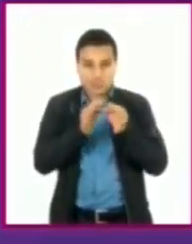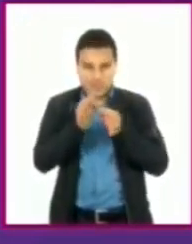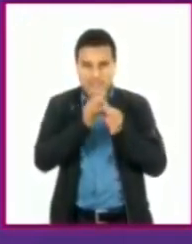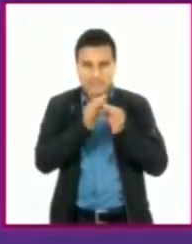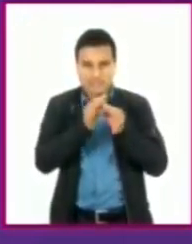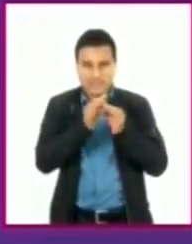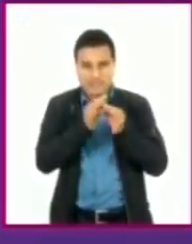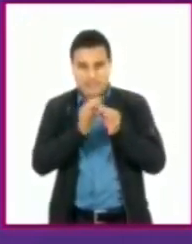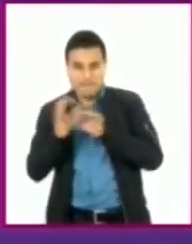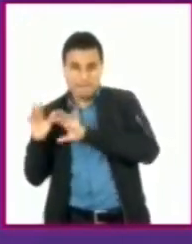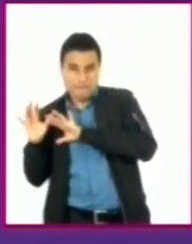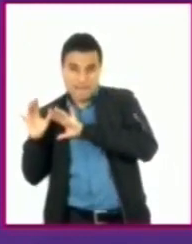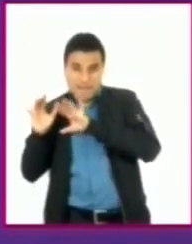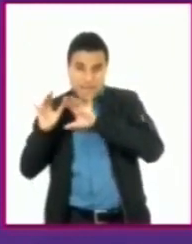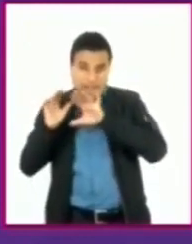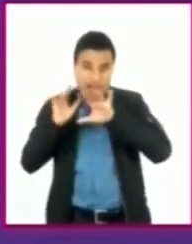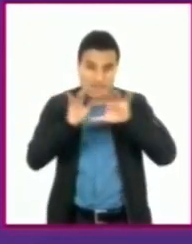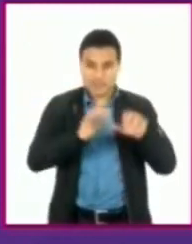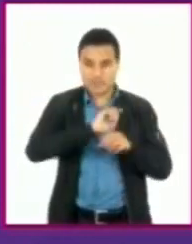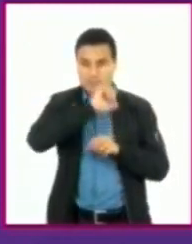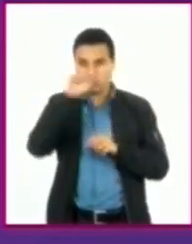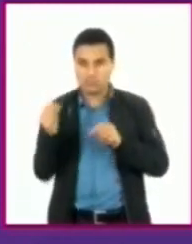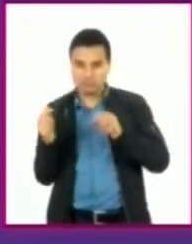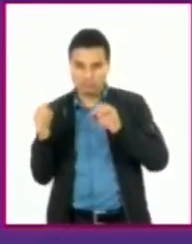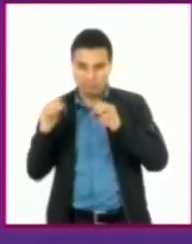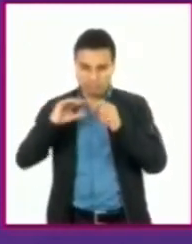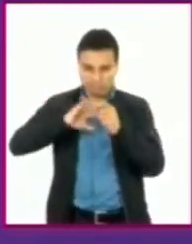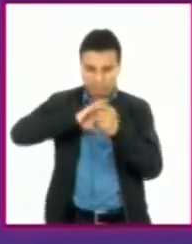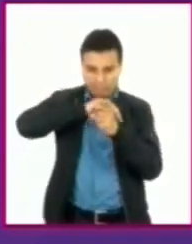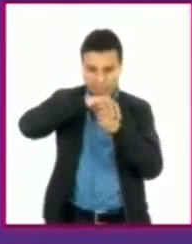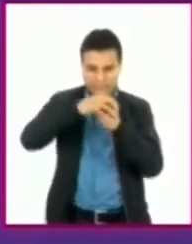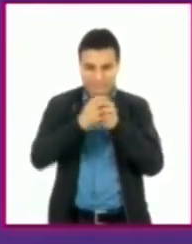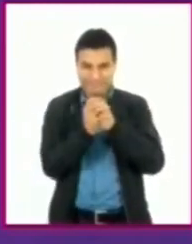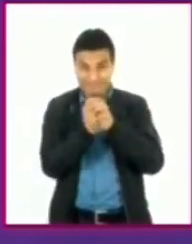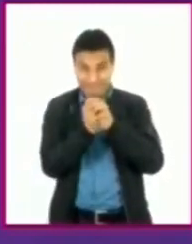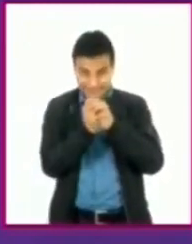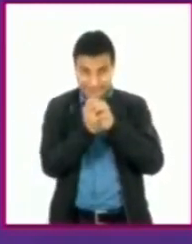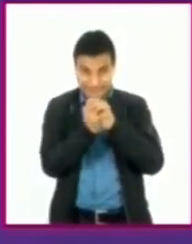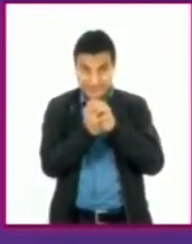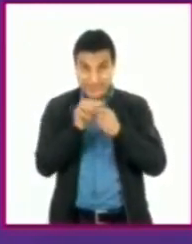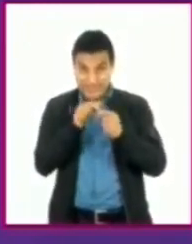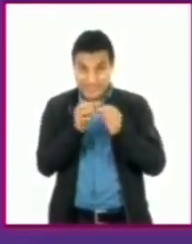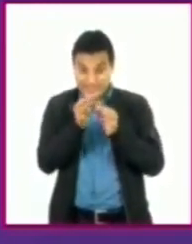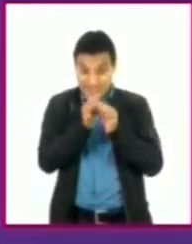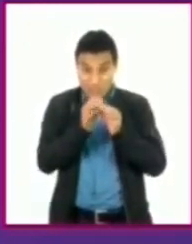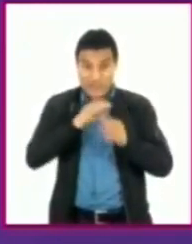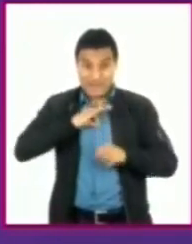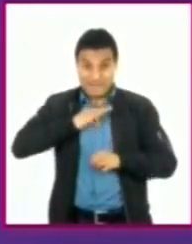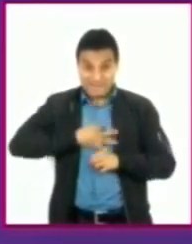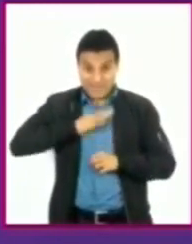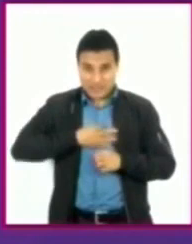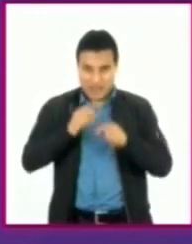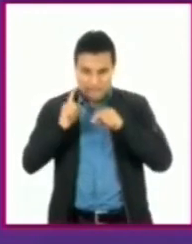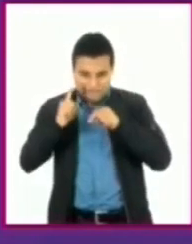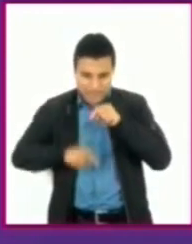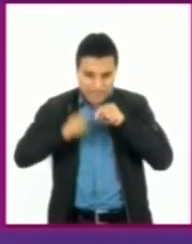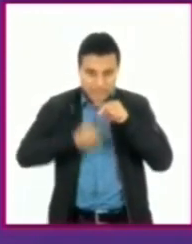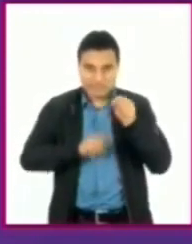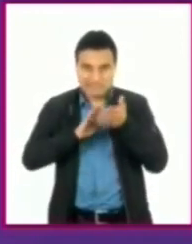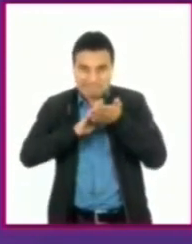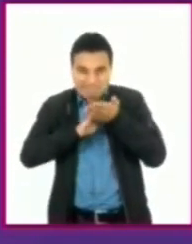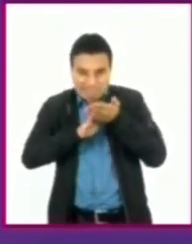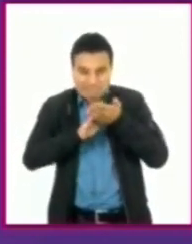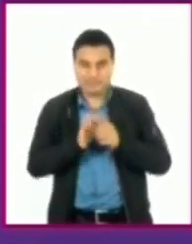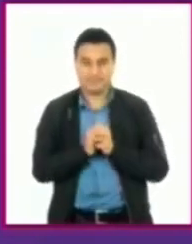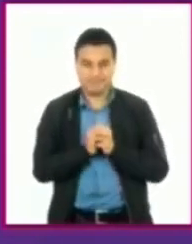virus, controlando así a los virus invasores y eliminando a las células infectadas, produciendo una